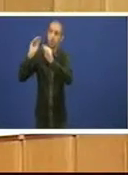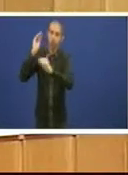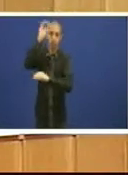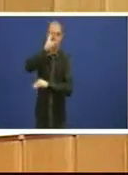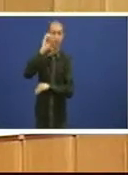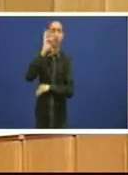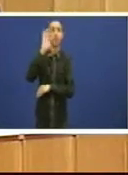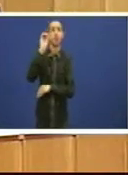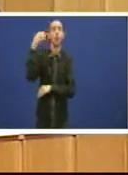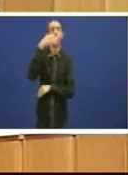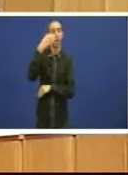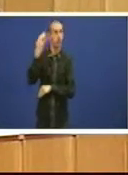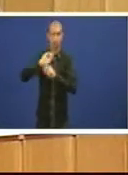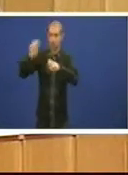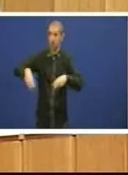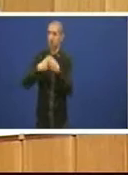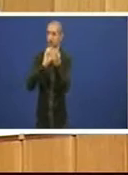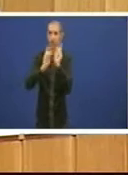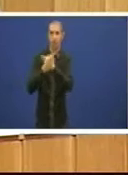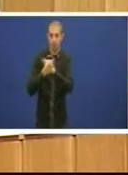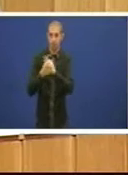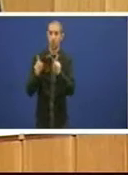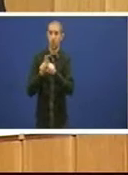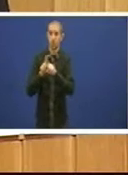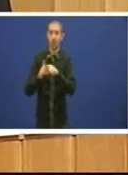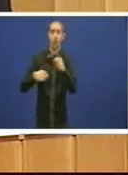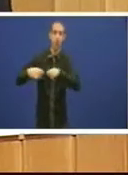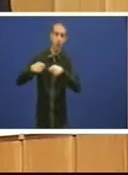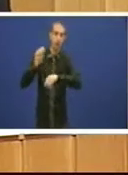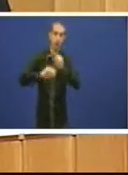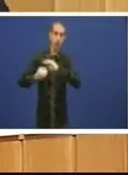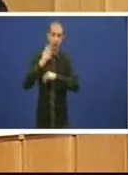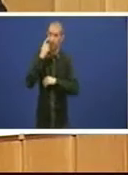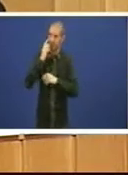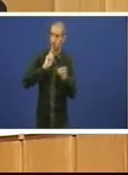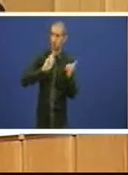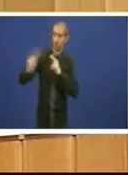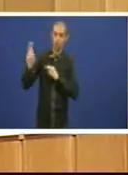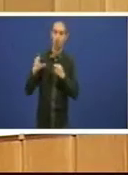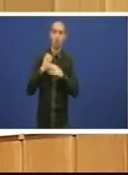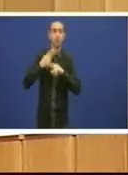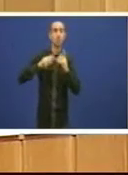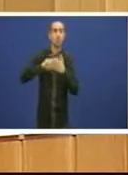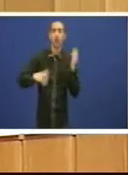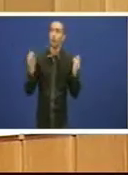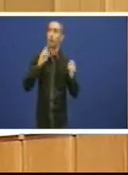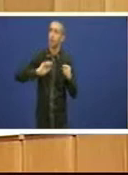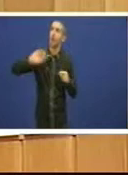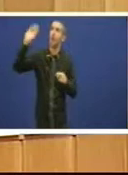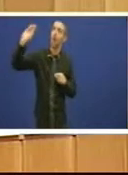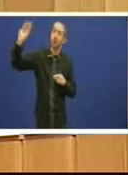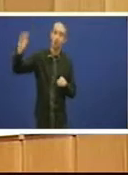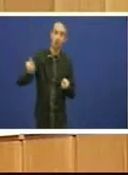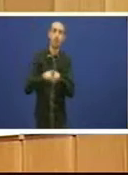o que debe poñer fin a estes vaivéns normativos se o que debe decir é mire a xunta de Galiza debe ser ceros dereitos